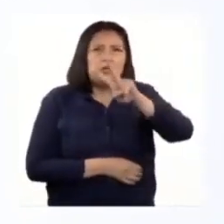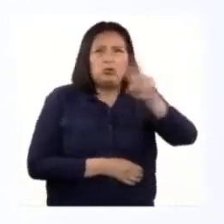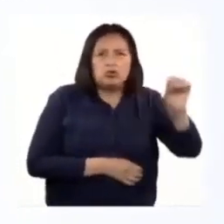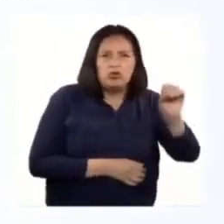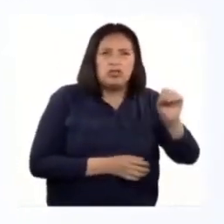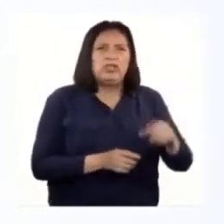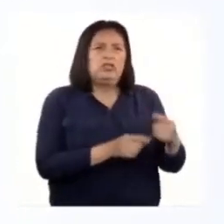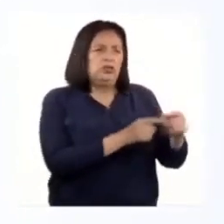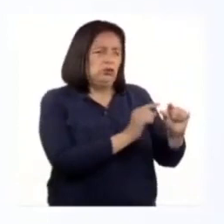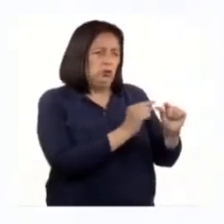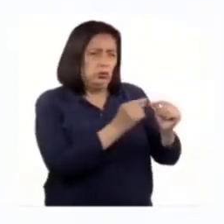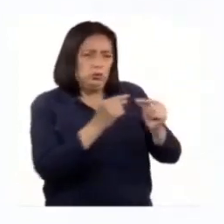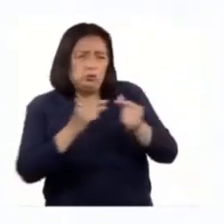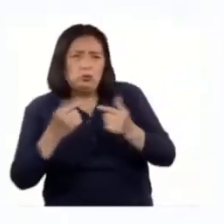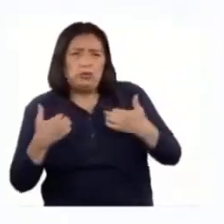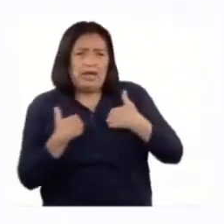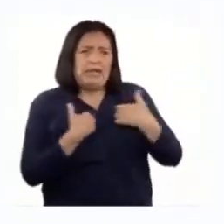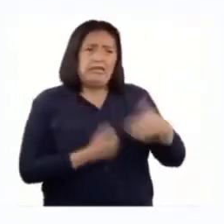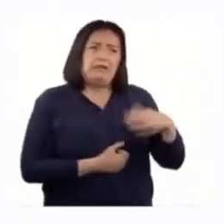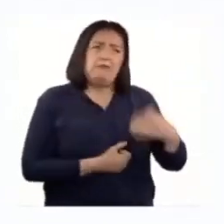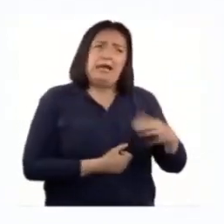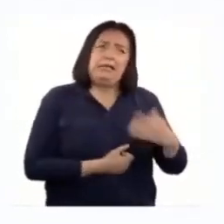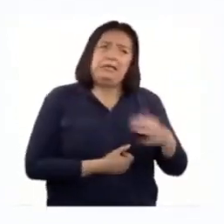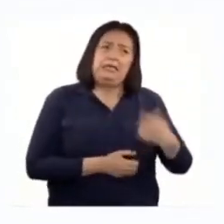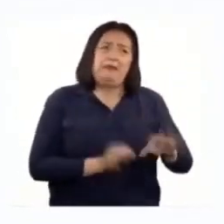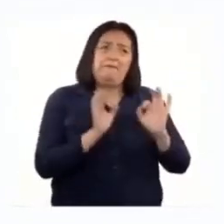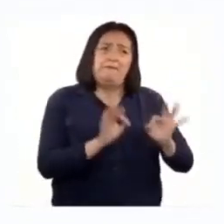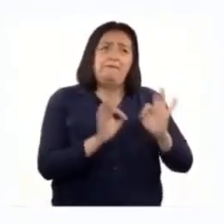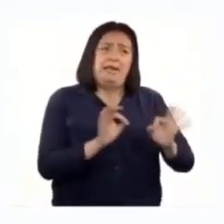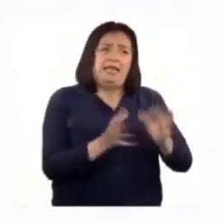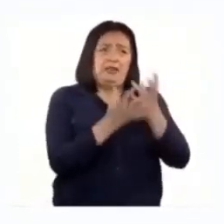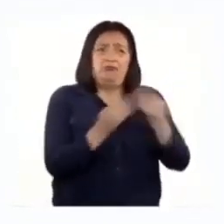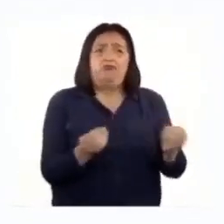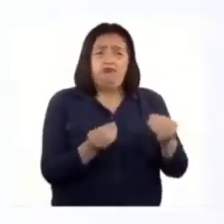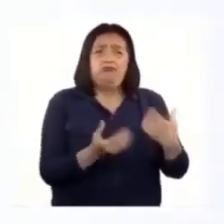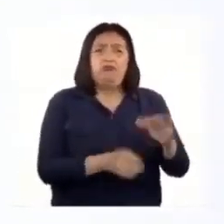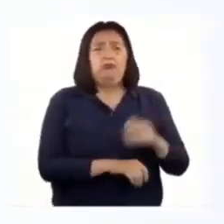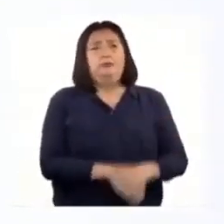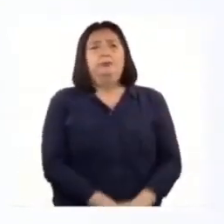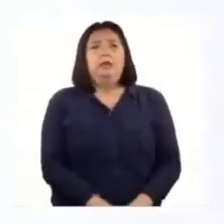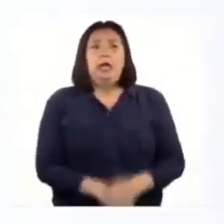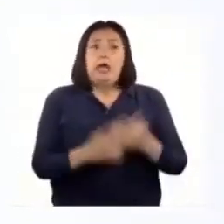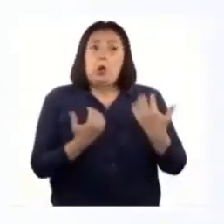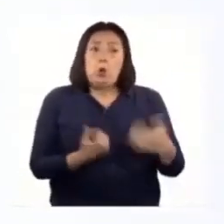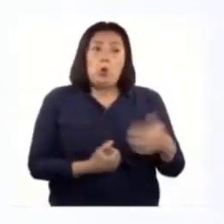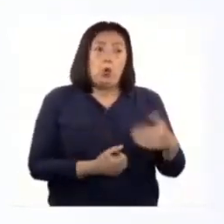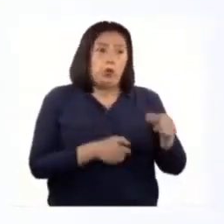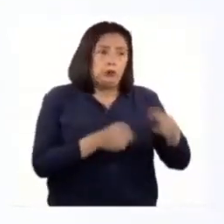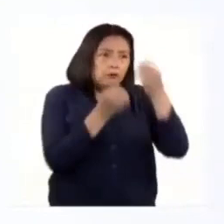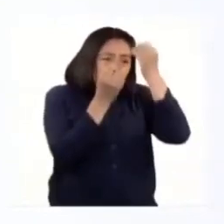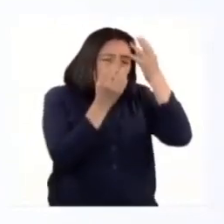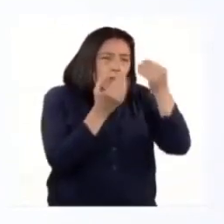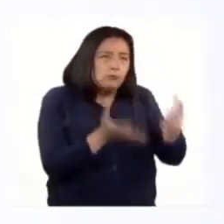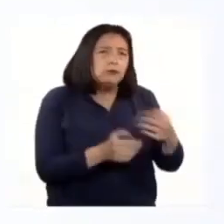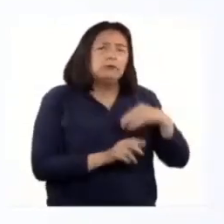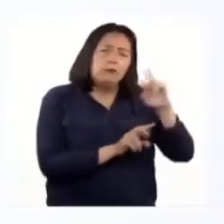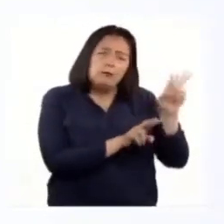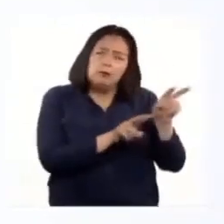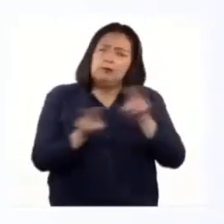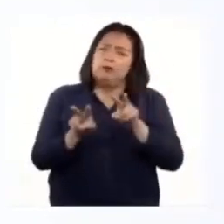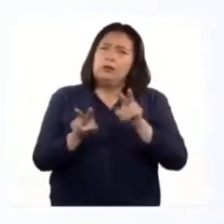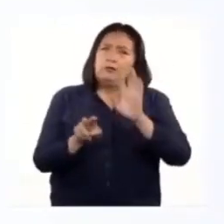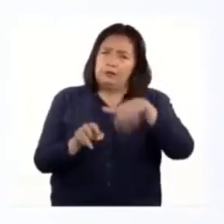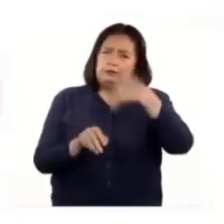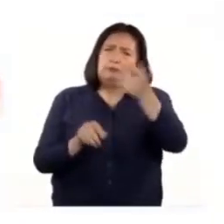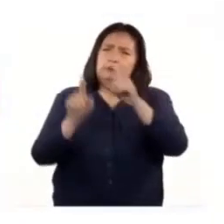especies animales se encuentran en peligro de extinción. A partir de este dato, observemos